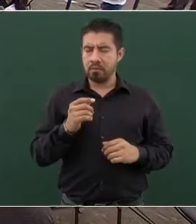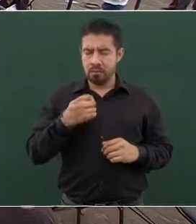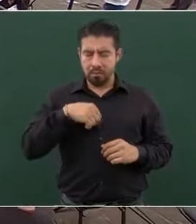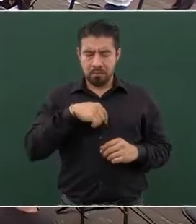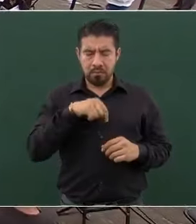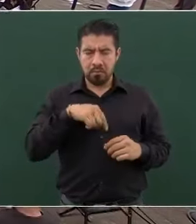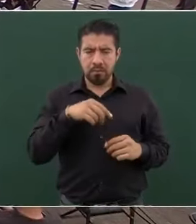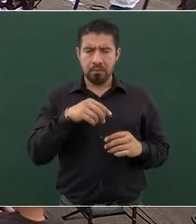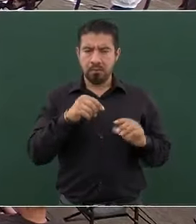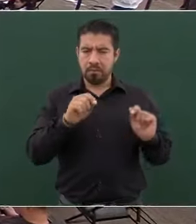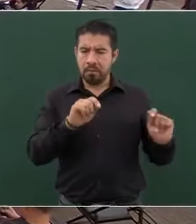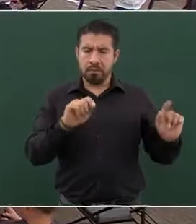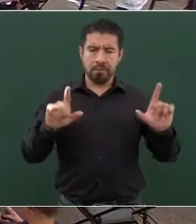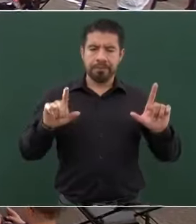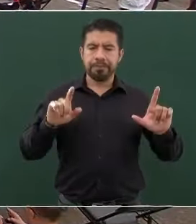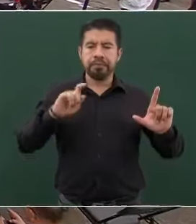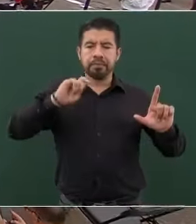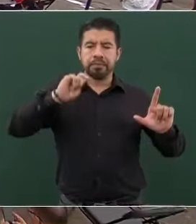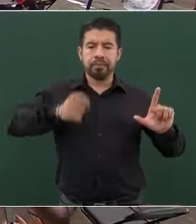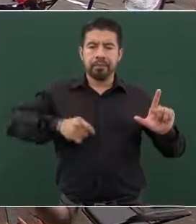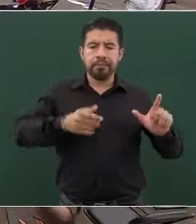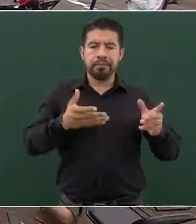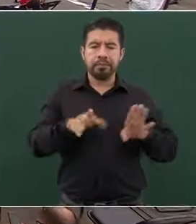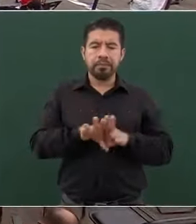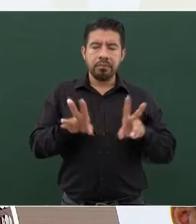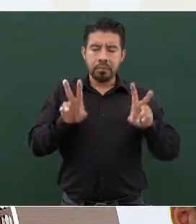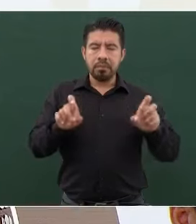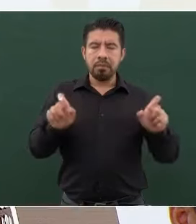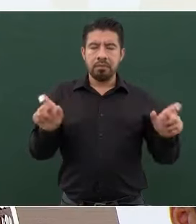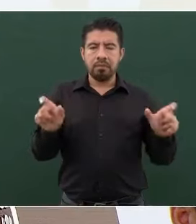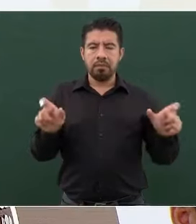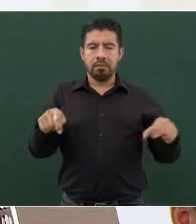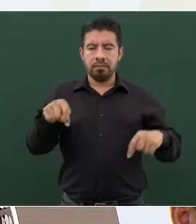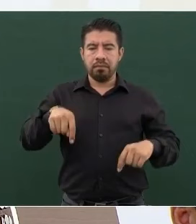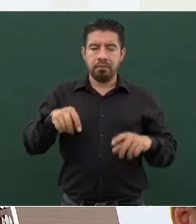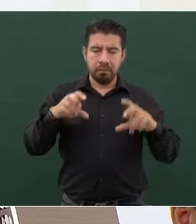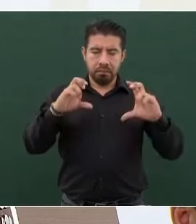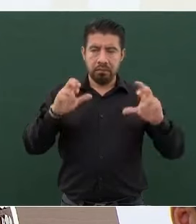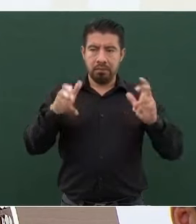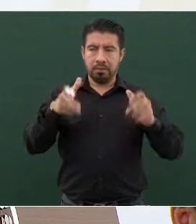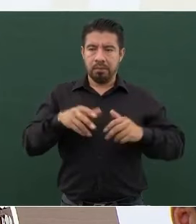en materia de seguridad en Chiapas.